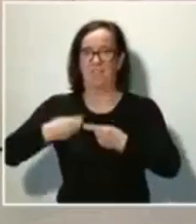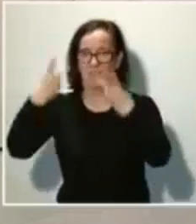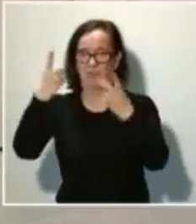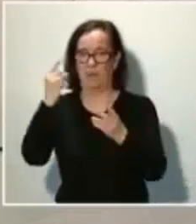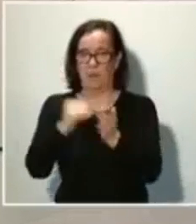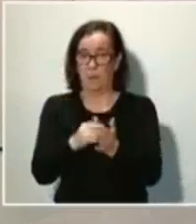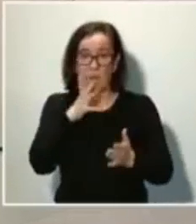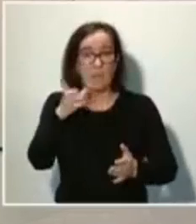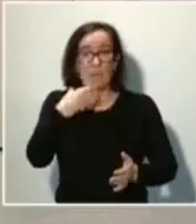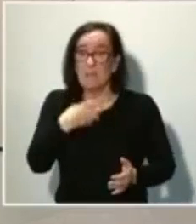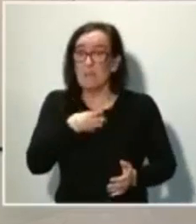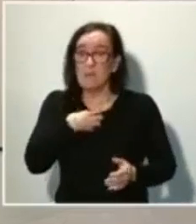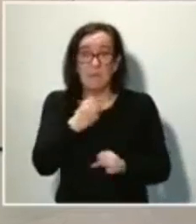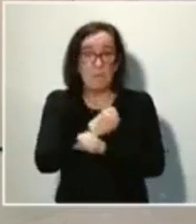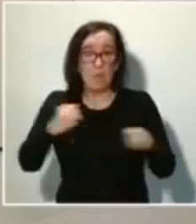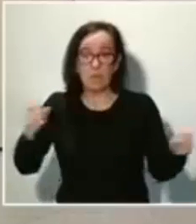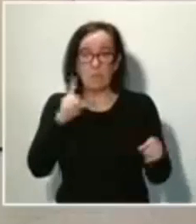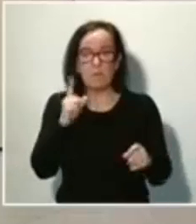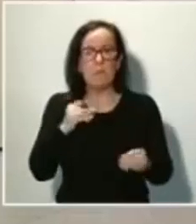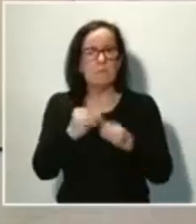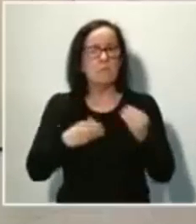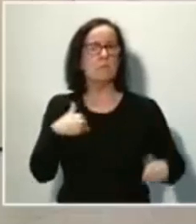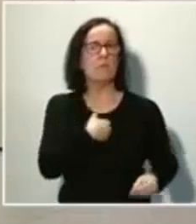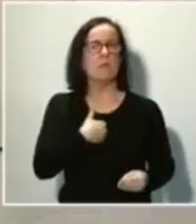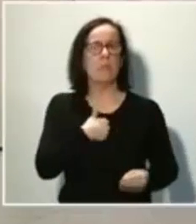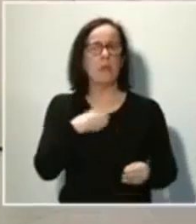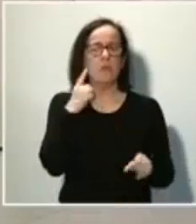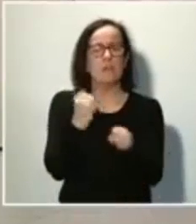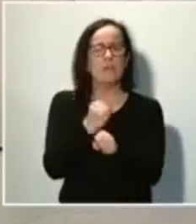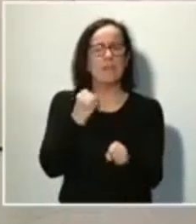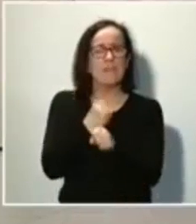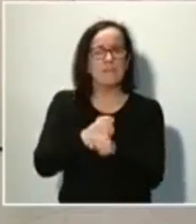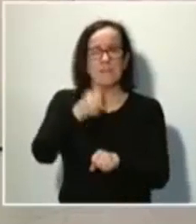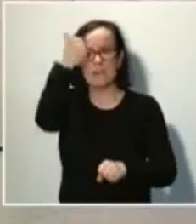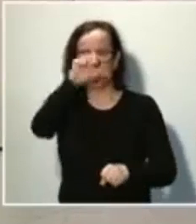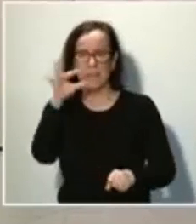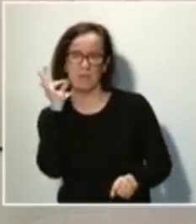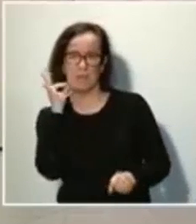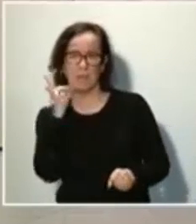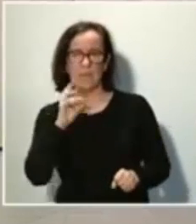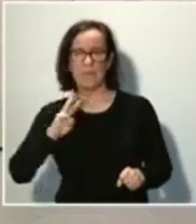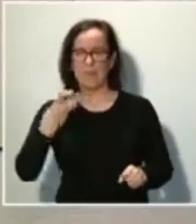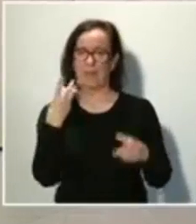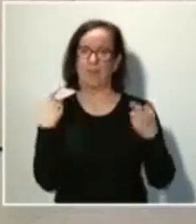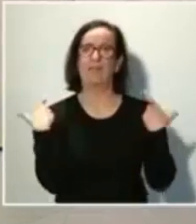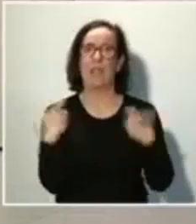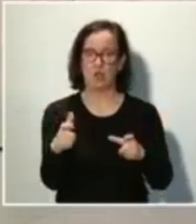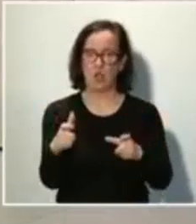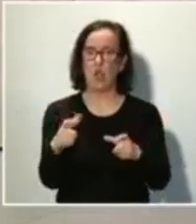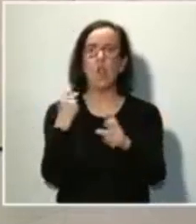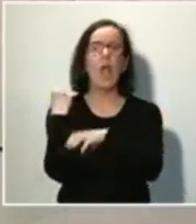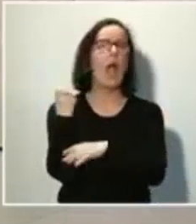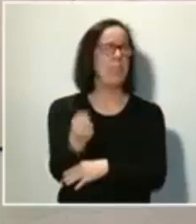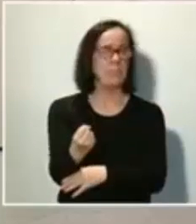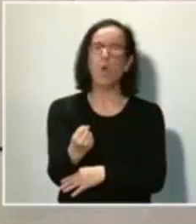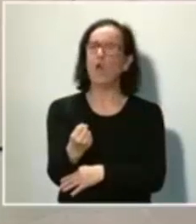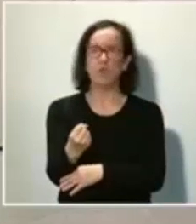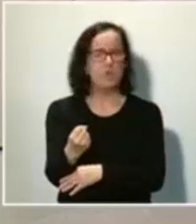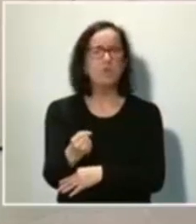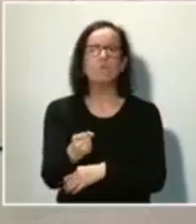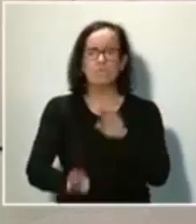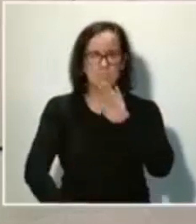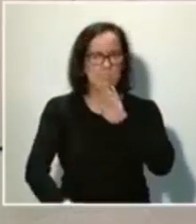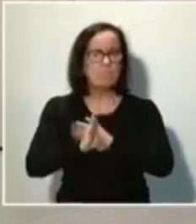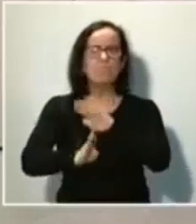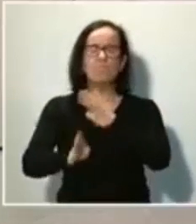sido posible sin el papel fundamental de los trabajadores y trabajadoras del tercer sector. Su apoyo ha sido y va a seguir siendo